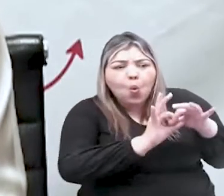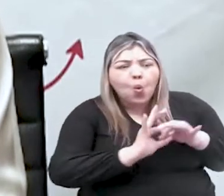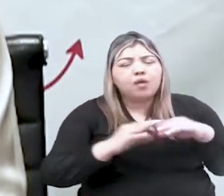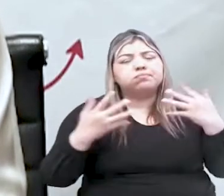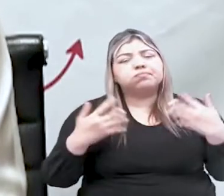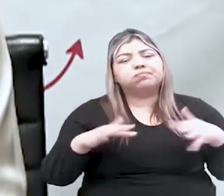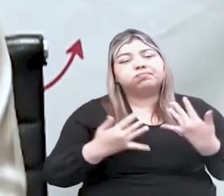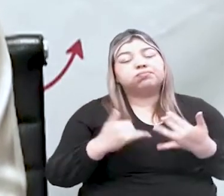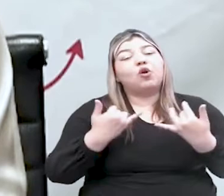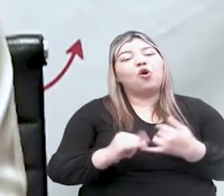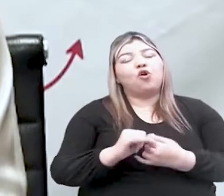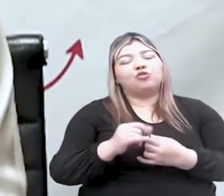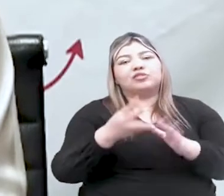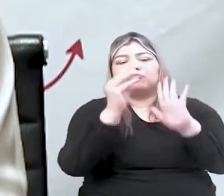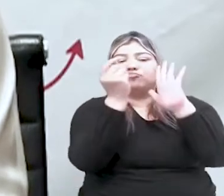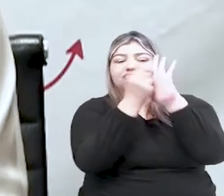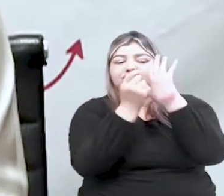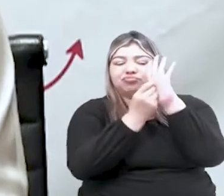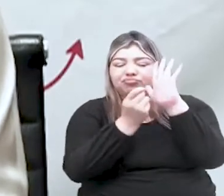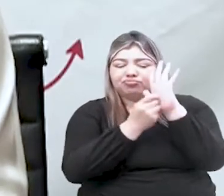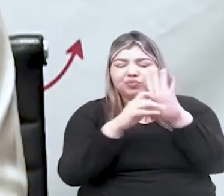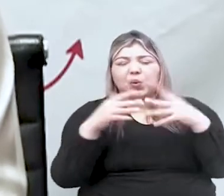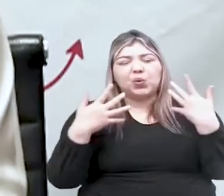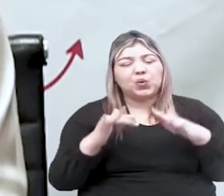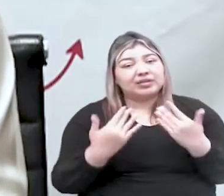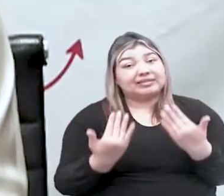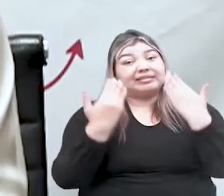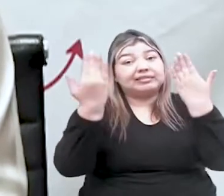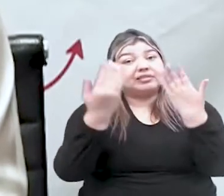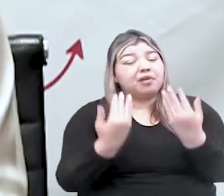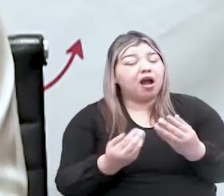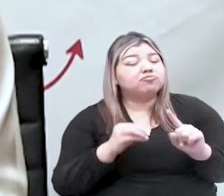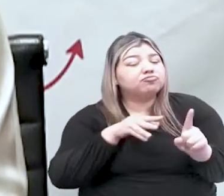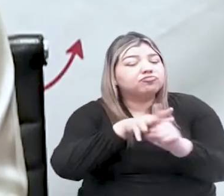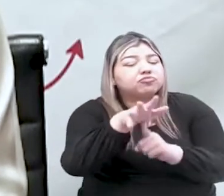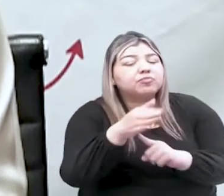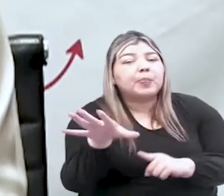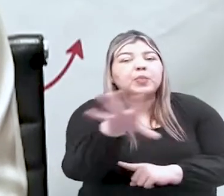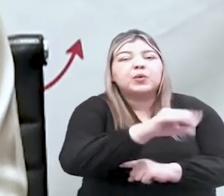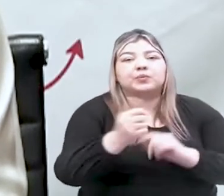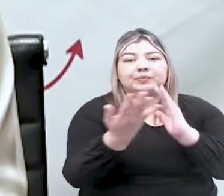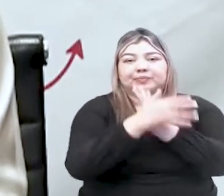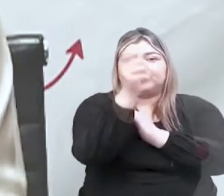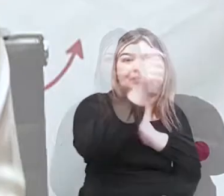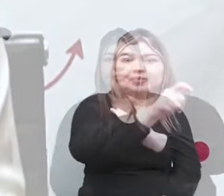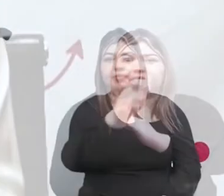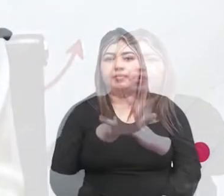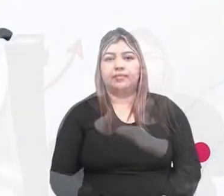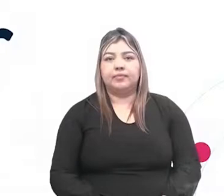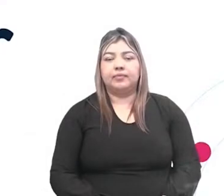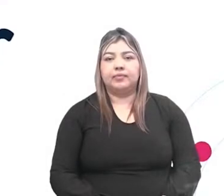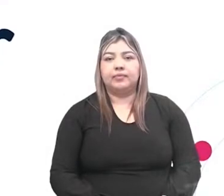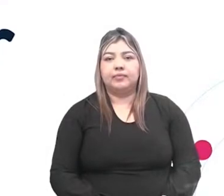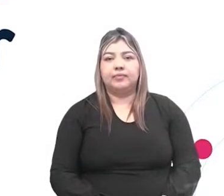esta política que a los que beneficia finalmente es a los estudiantes de nuestro país.